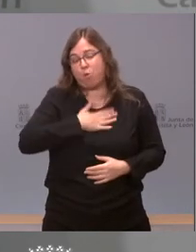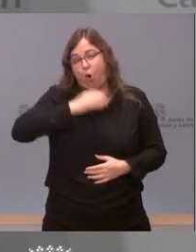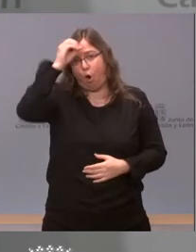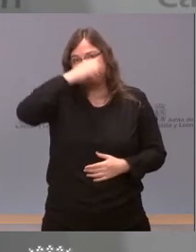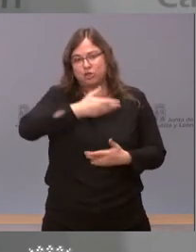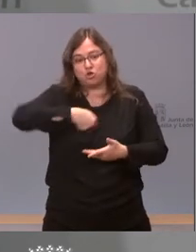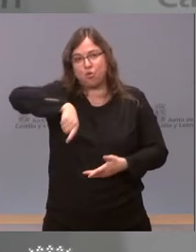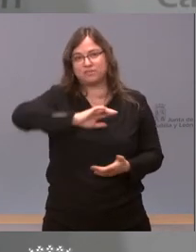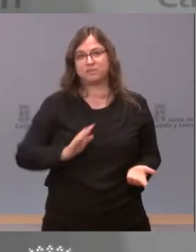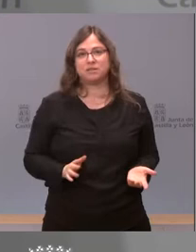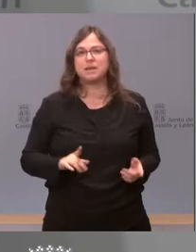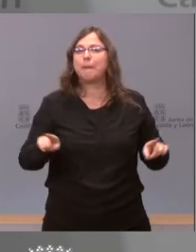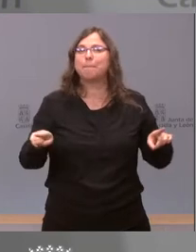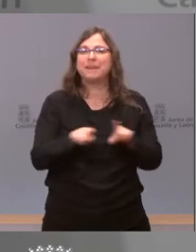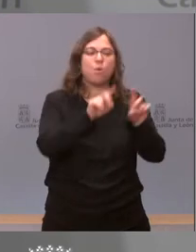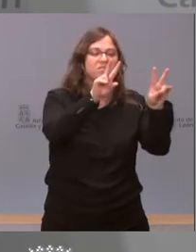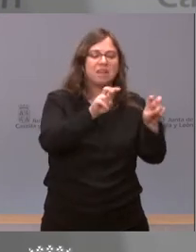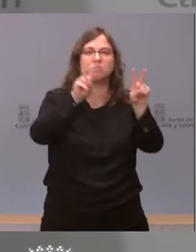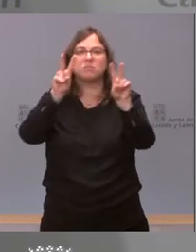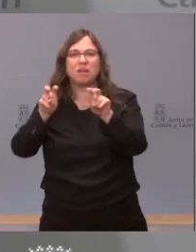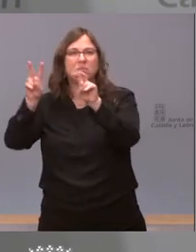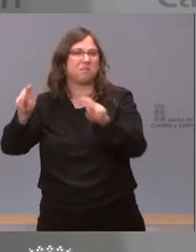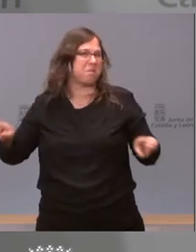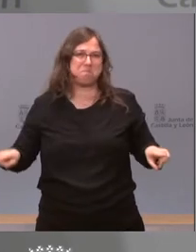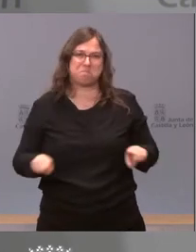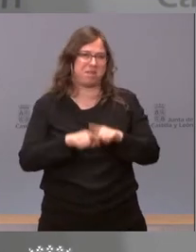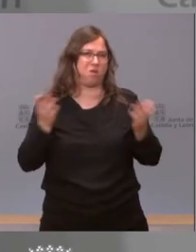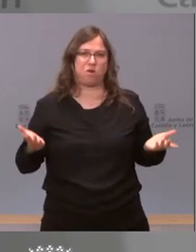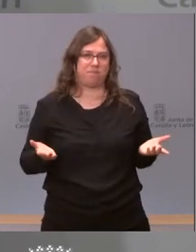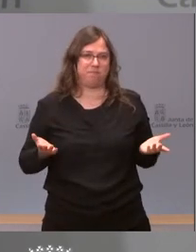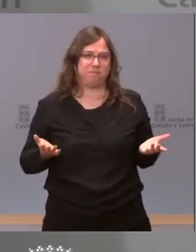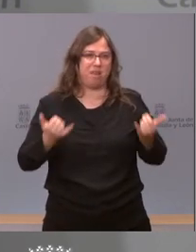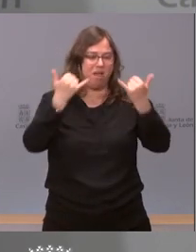sean los que sean sean los que sean